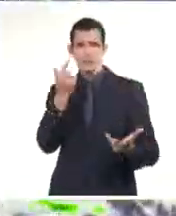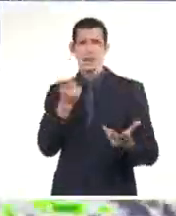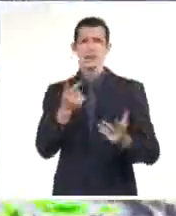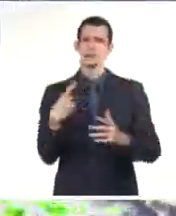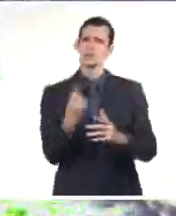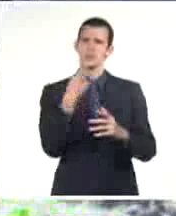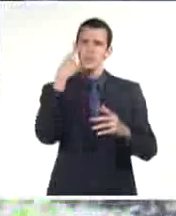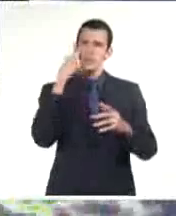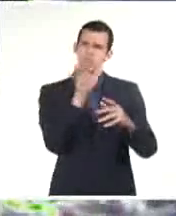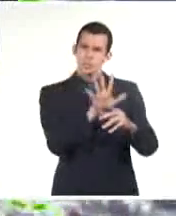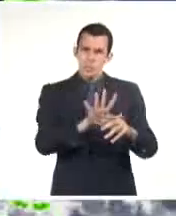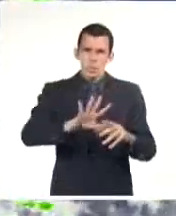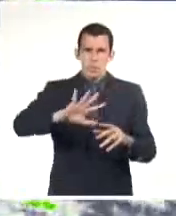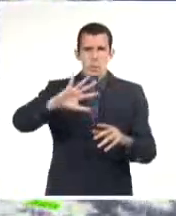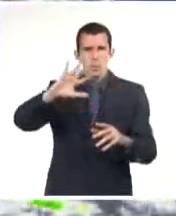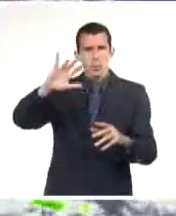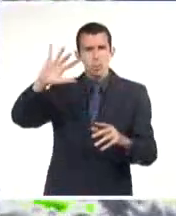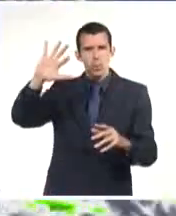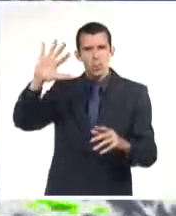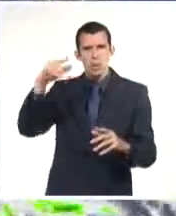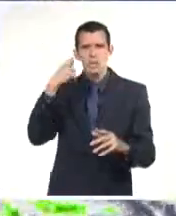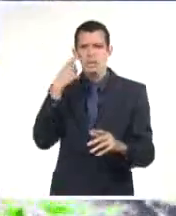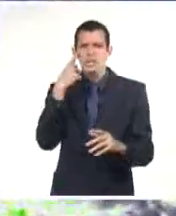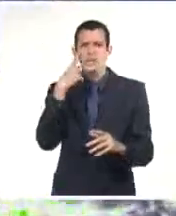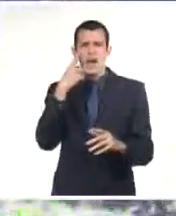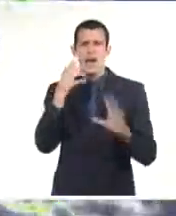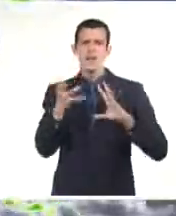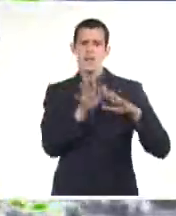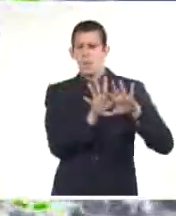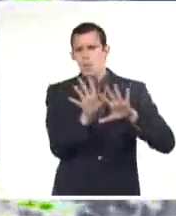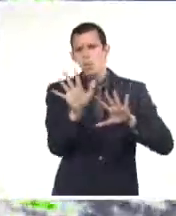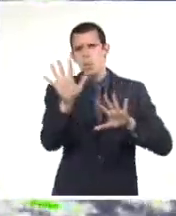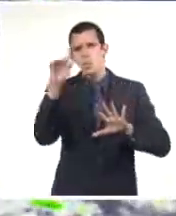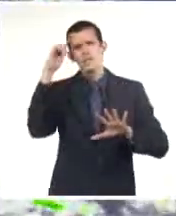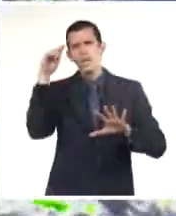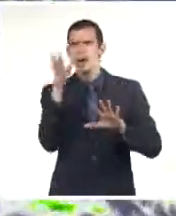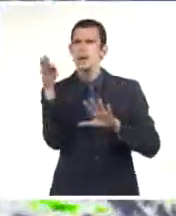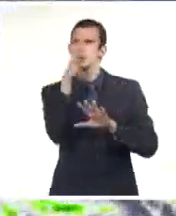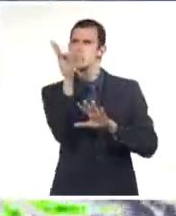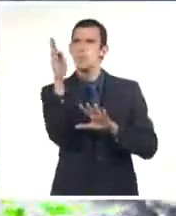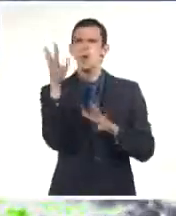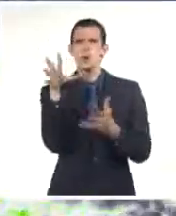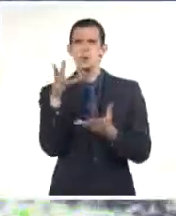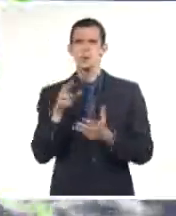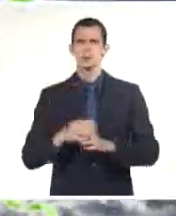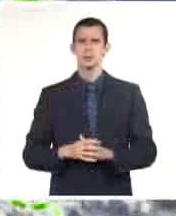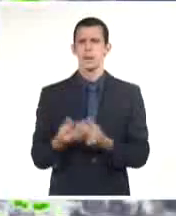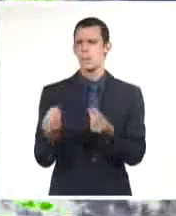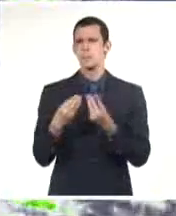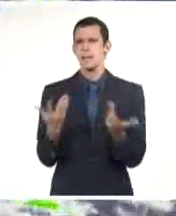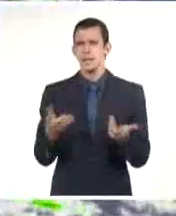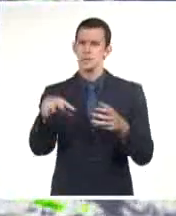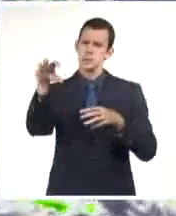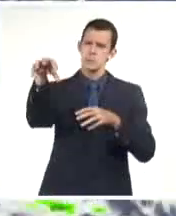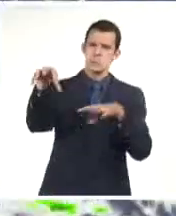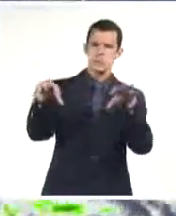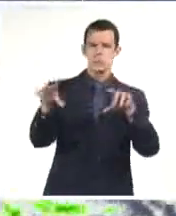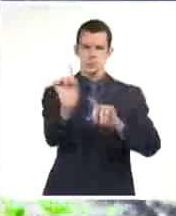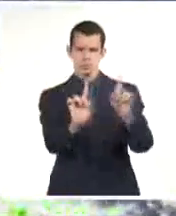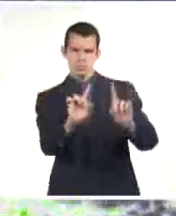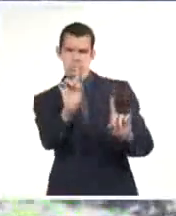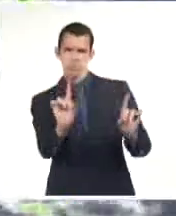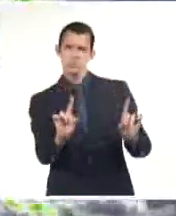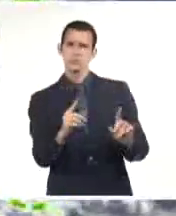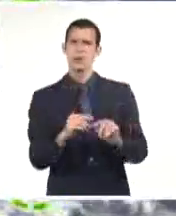podemos ver aquí muy bien, la rotación de esa baja en altura, y está incentivando los procesos de chubascos, lluvias, tormentas eléctricas